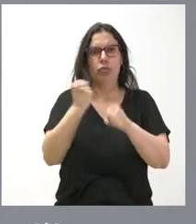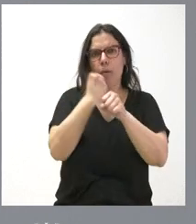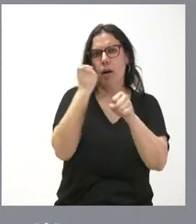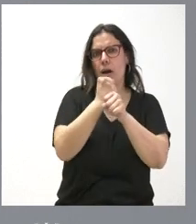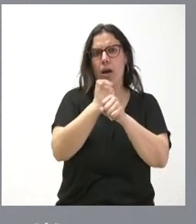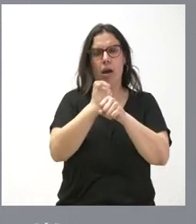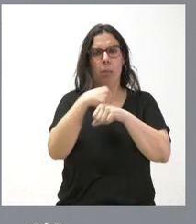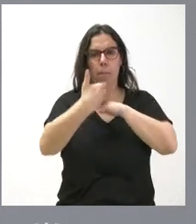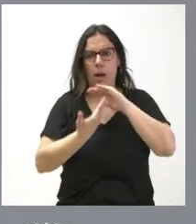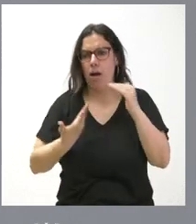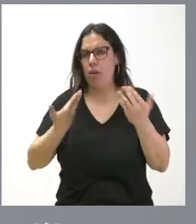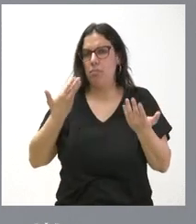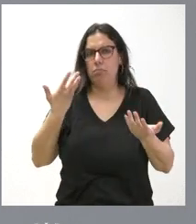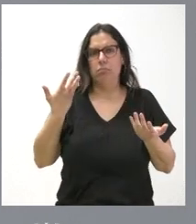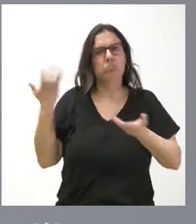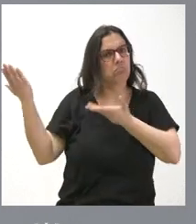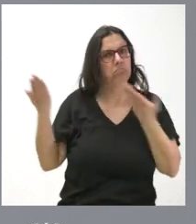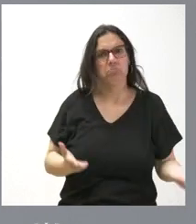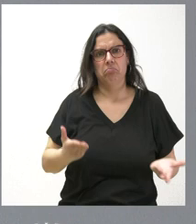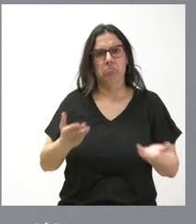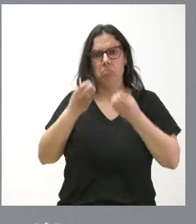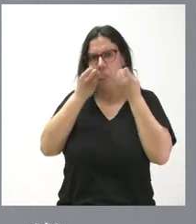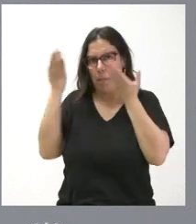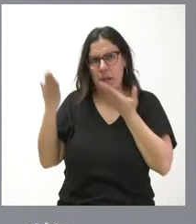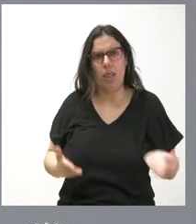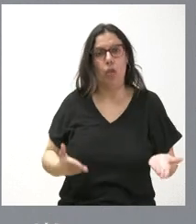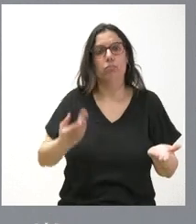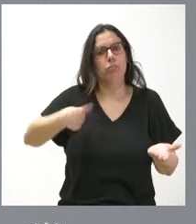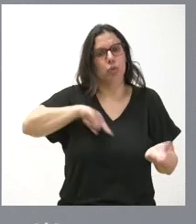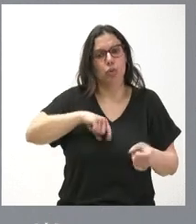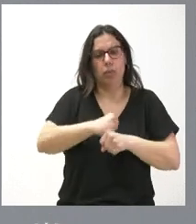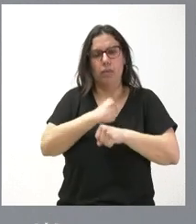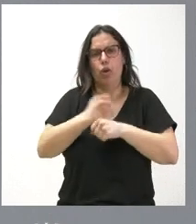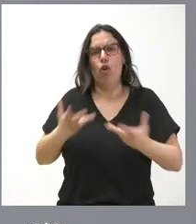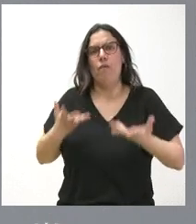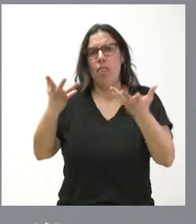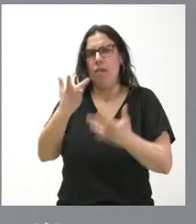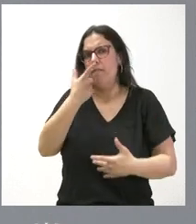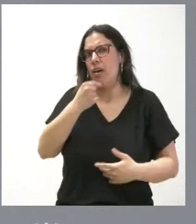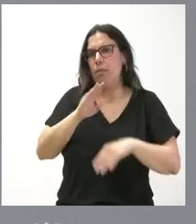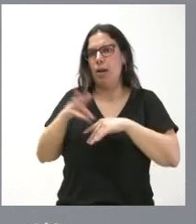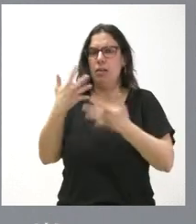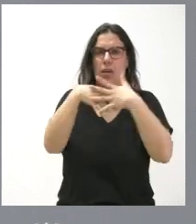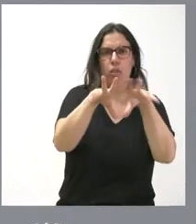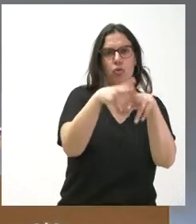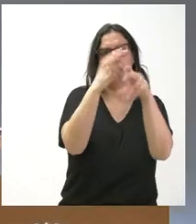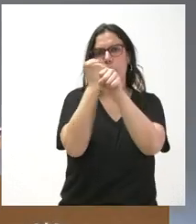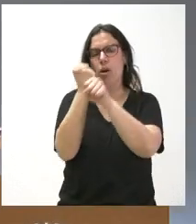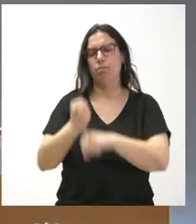Castilla y León está invitado, está bienvenido y nuestra labor es facilitar su integración social y laboral.